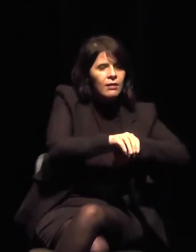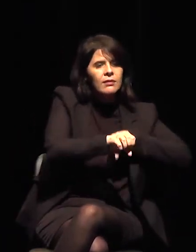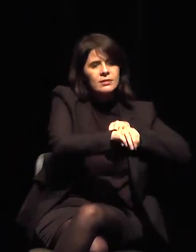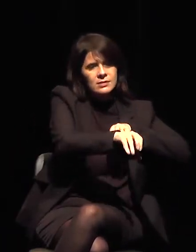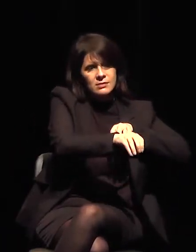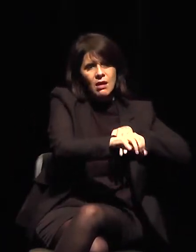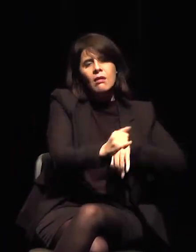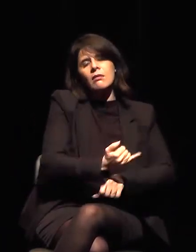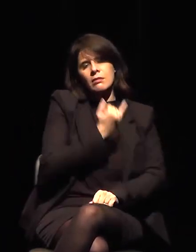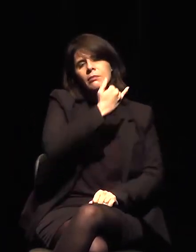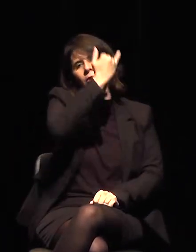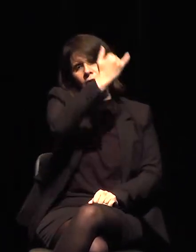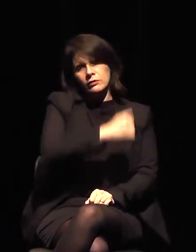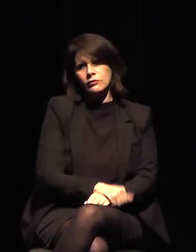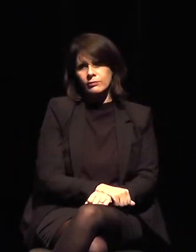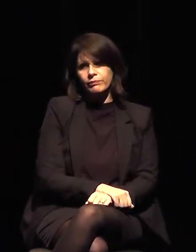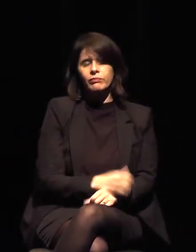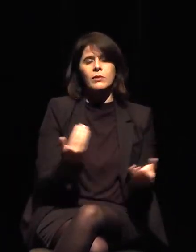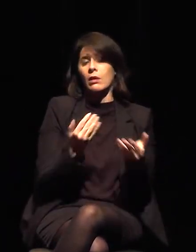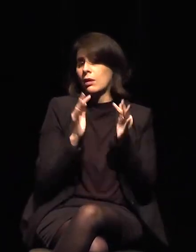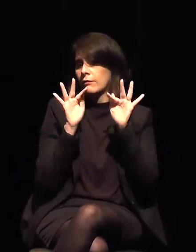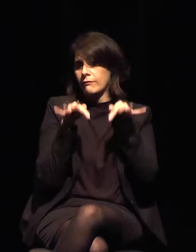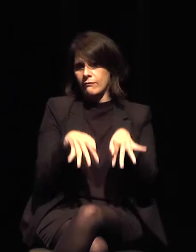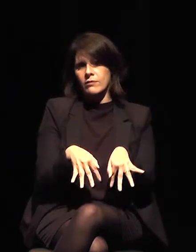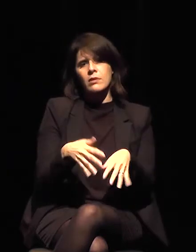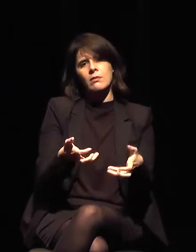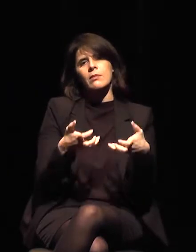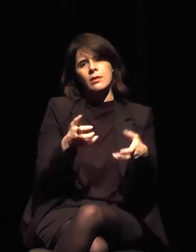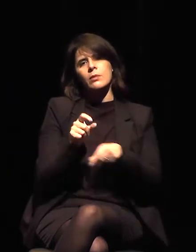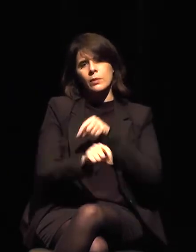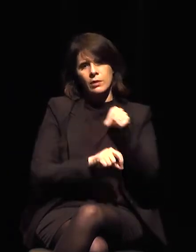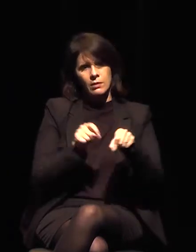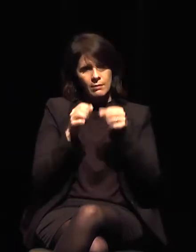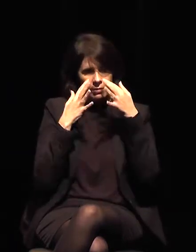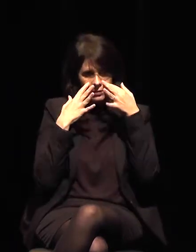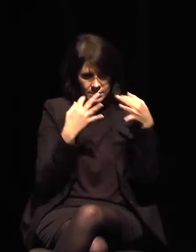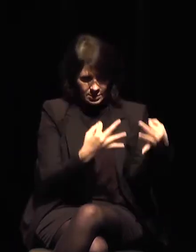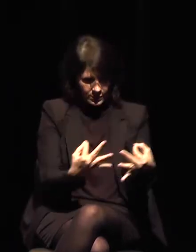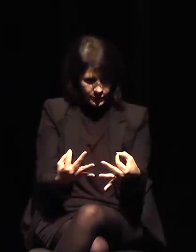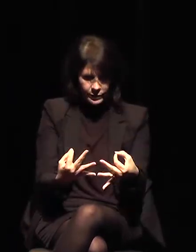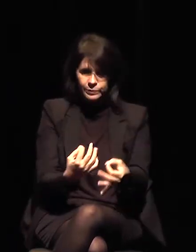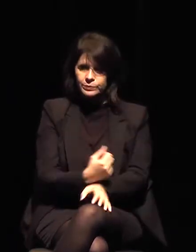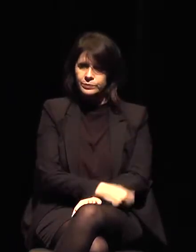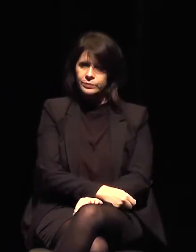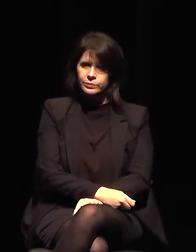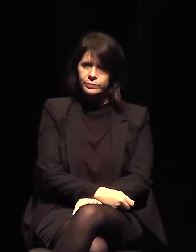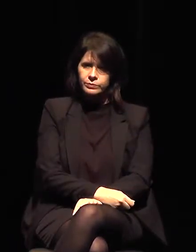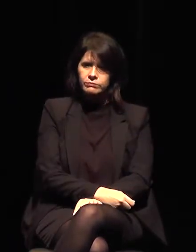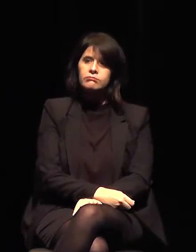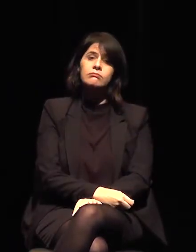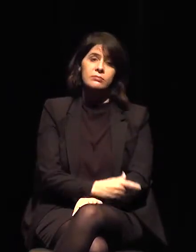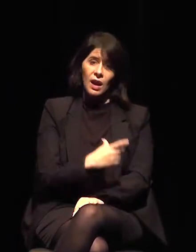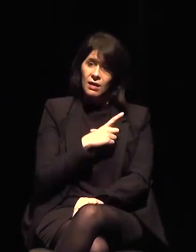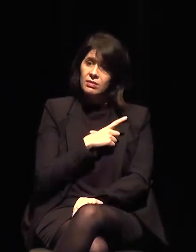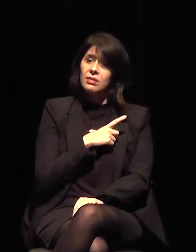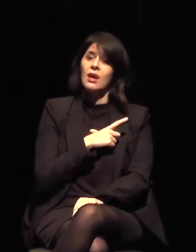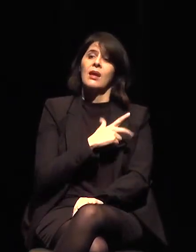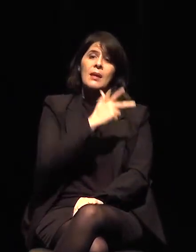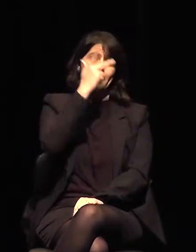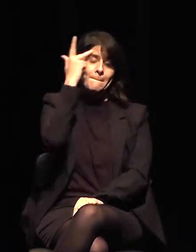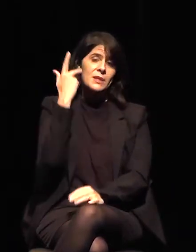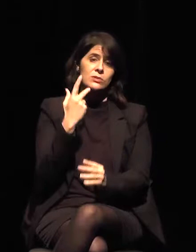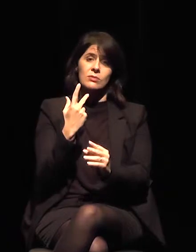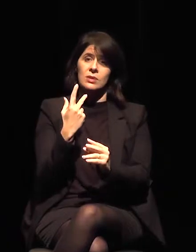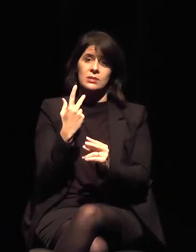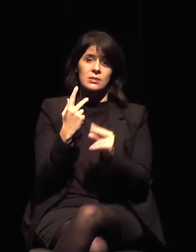Y por fin, llamo la atención a lo siguiente. Somos muchos con miradas diferentes.